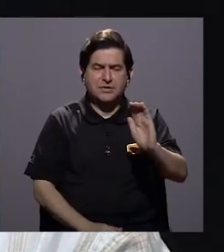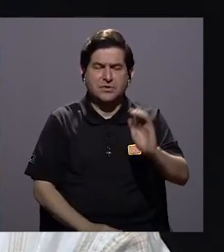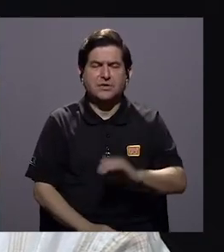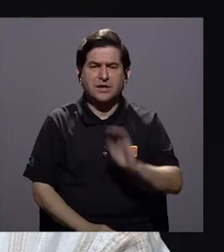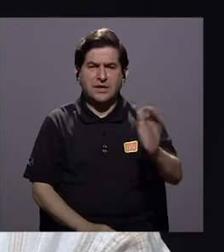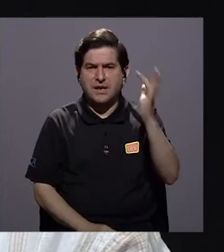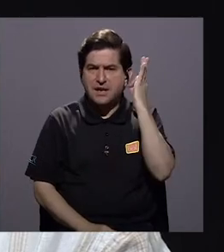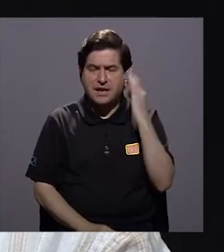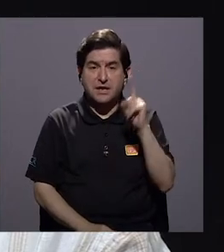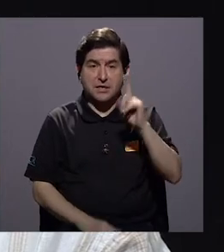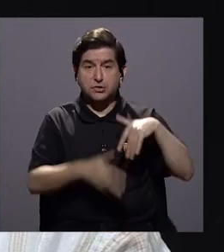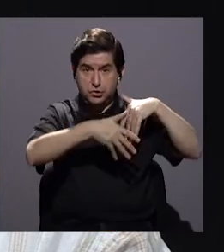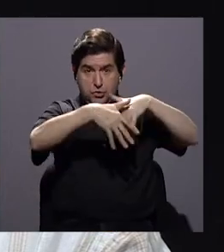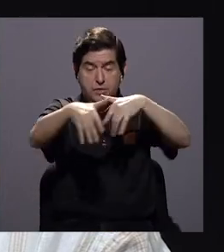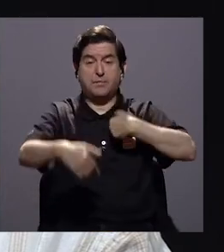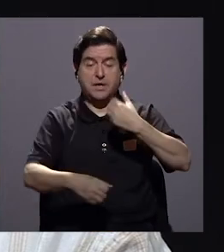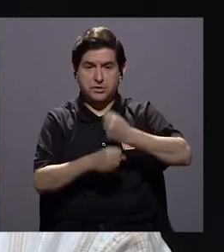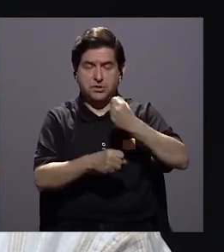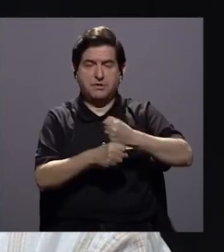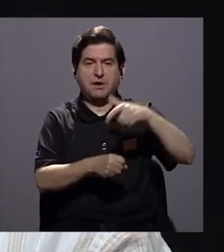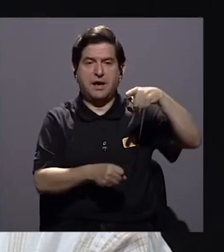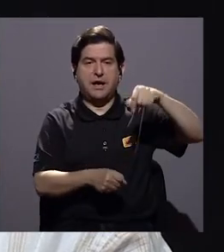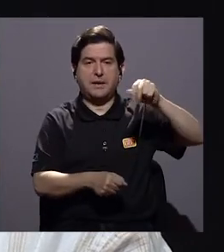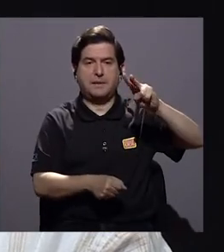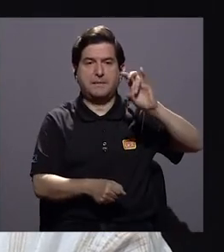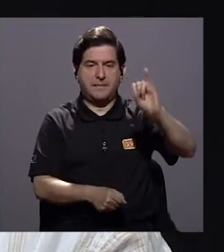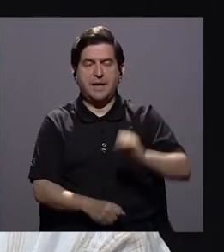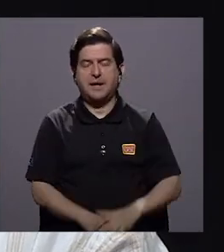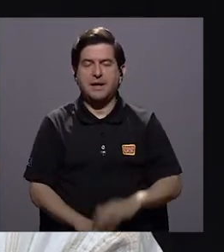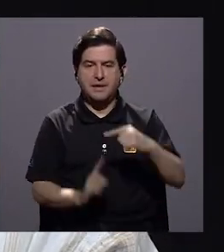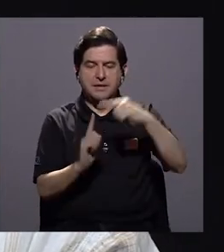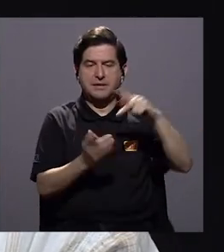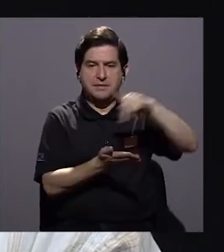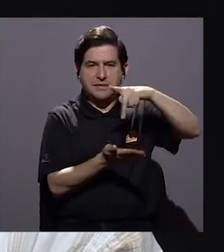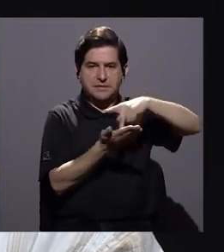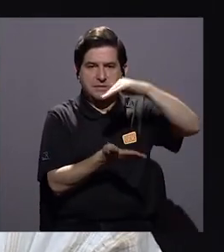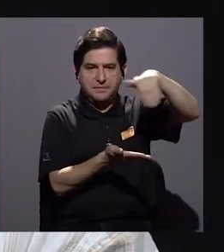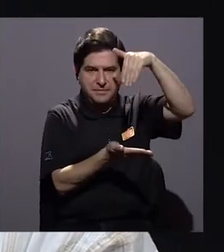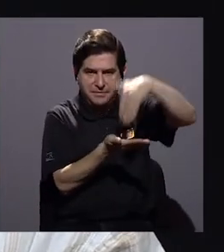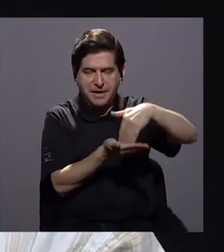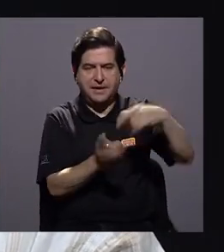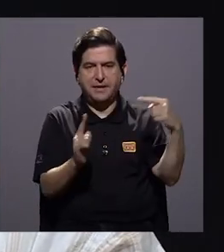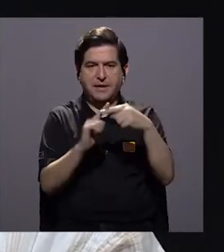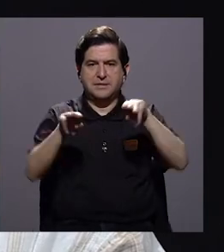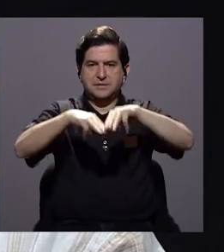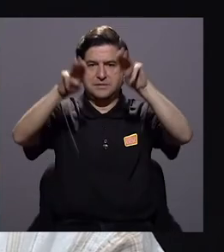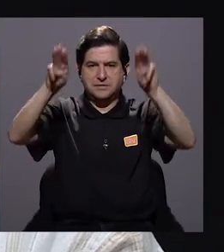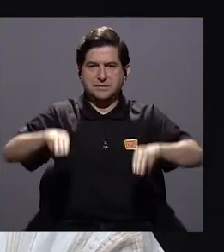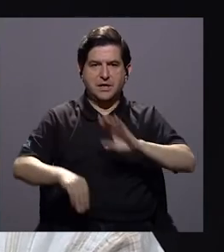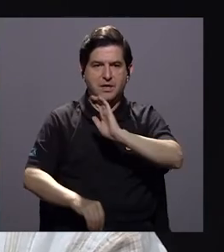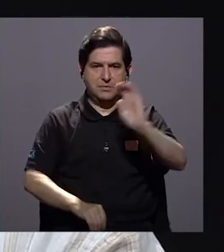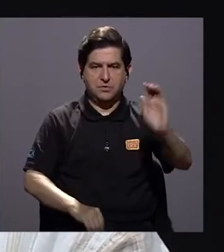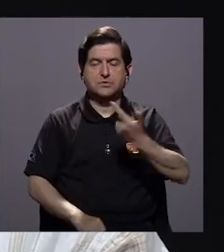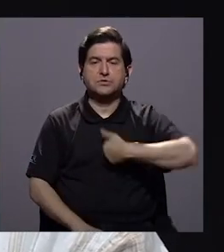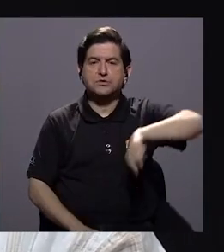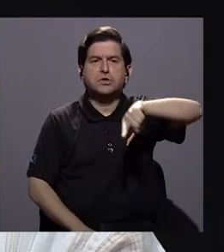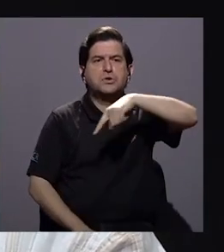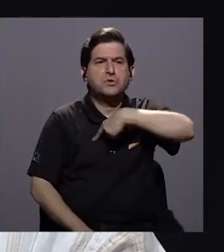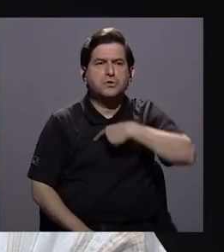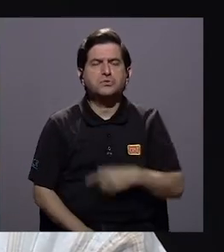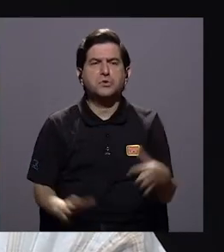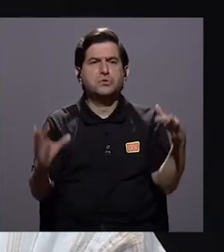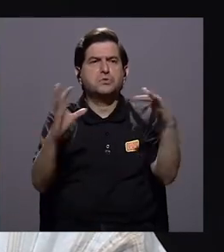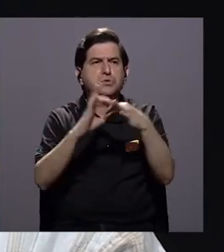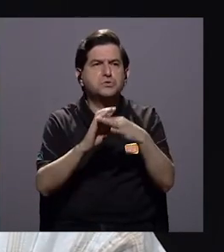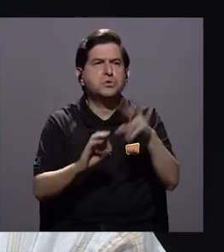las niñas y niños, que hicimos una marcha, yo trabajaba en el panel, para ir del Parque Central al Museo de los Niños, yo creo que logramos